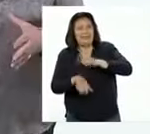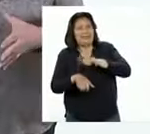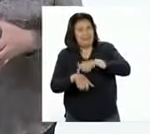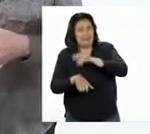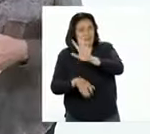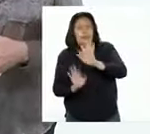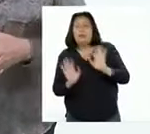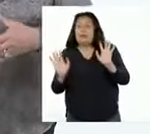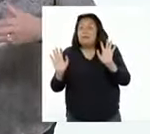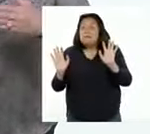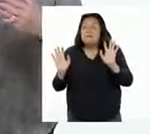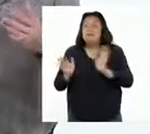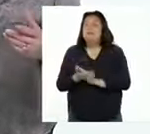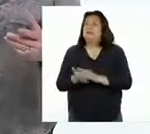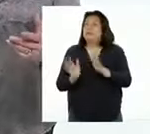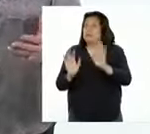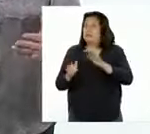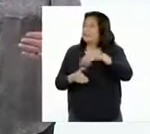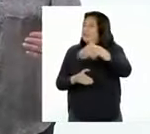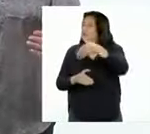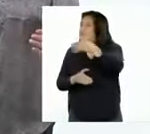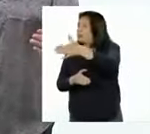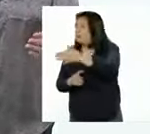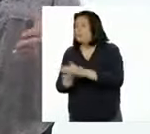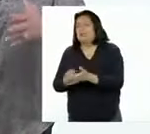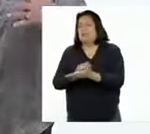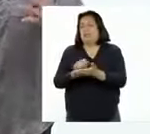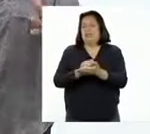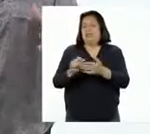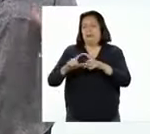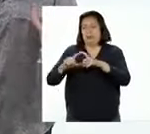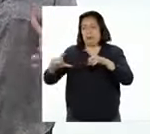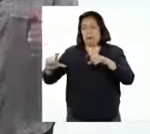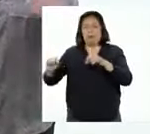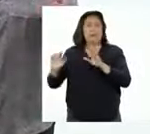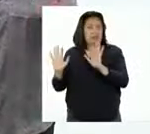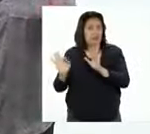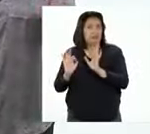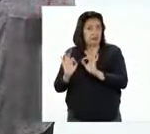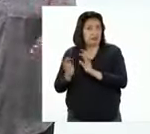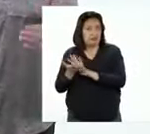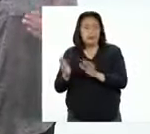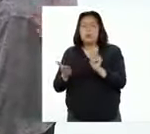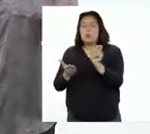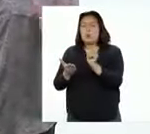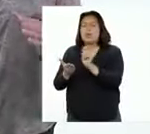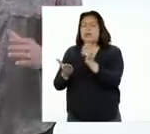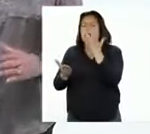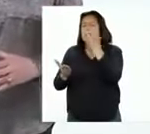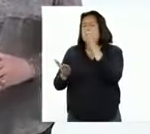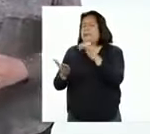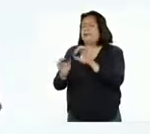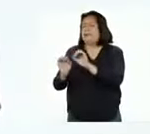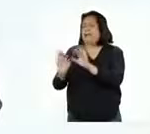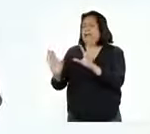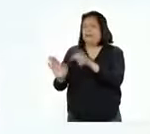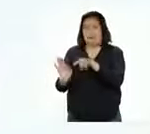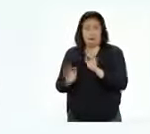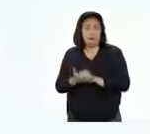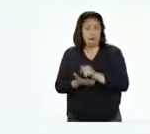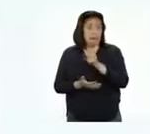tiempo. Así que, más tarde, escriban sus tarjetas en limpio, con letra muy clara.